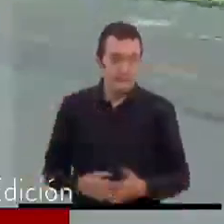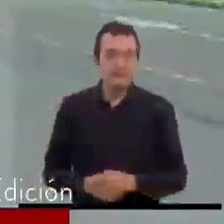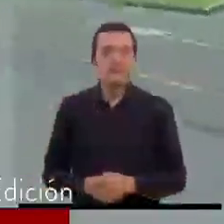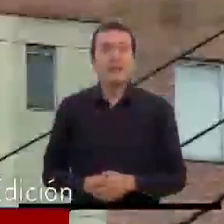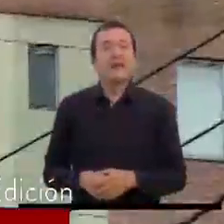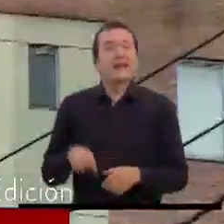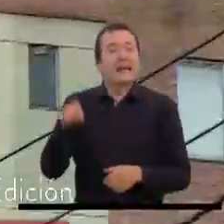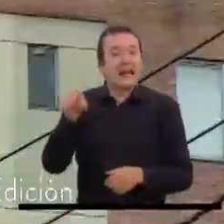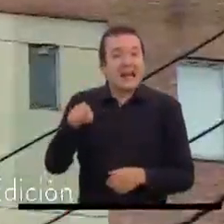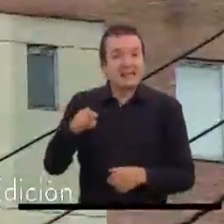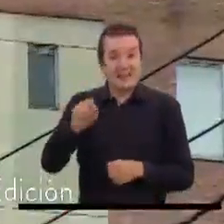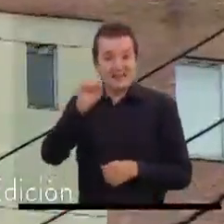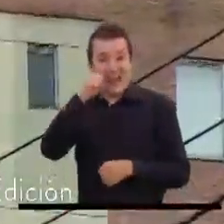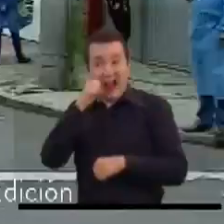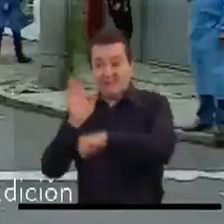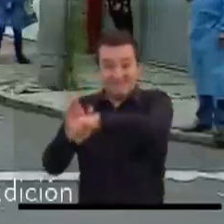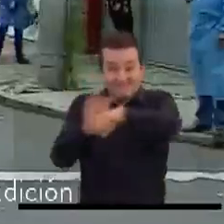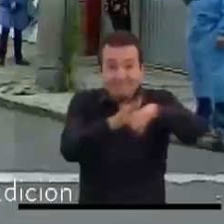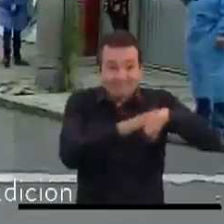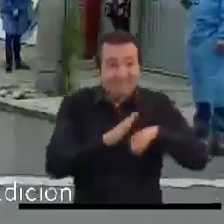restricciones empiezan a regir a partir de mañana.